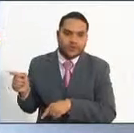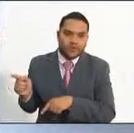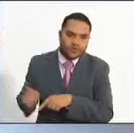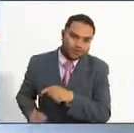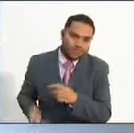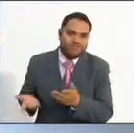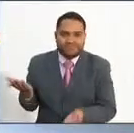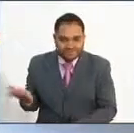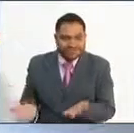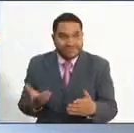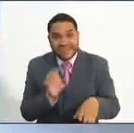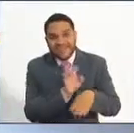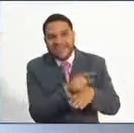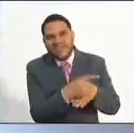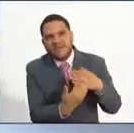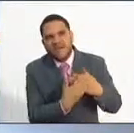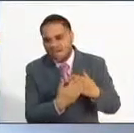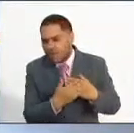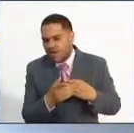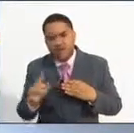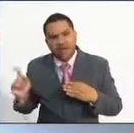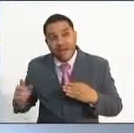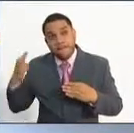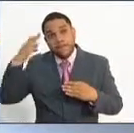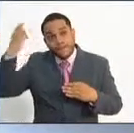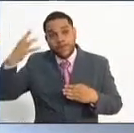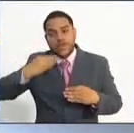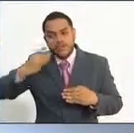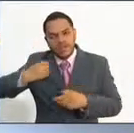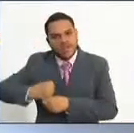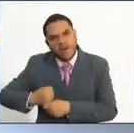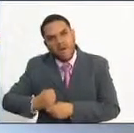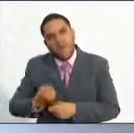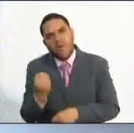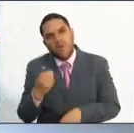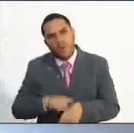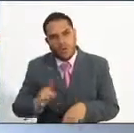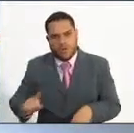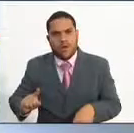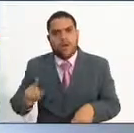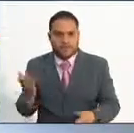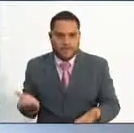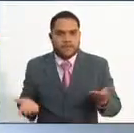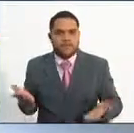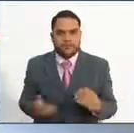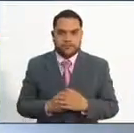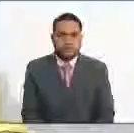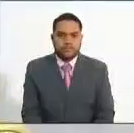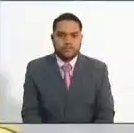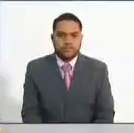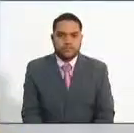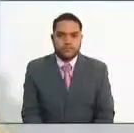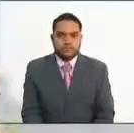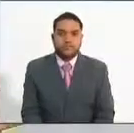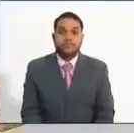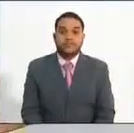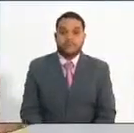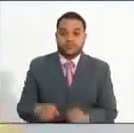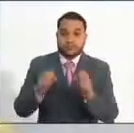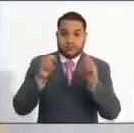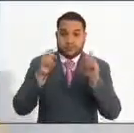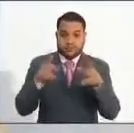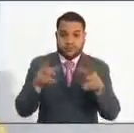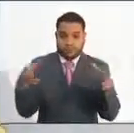infortunadamente no le da el tiempo de experiencia y no podría entonces hacer parte del concurso. Bueno, señores